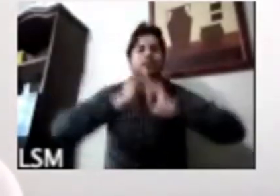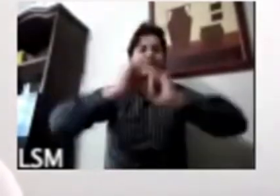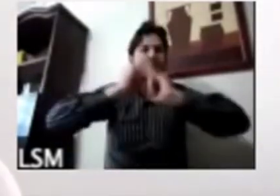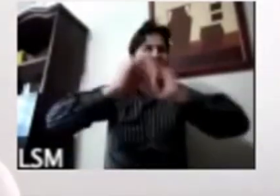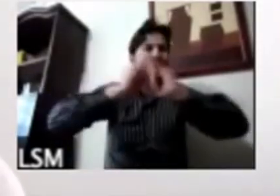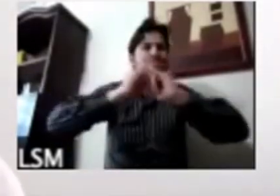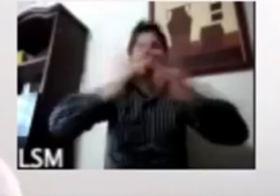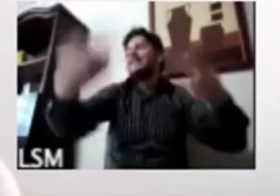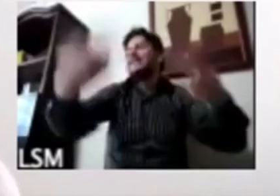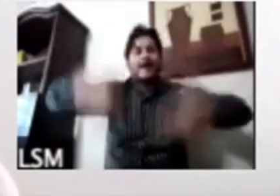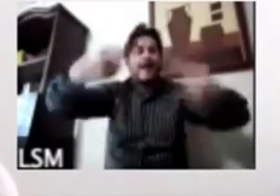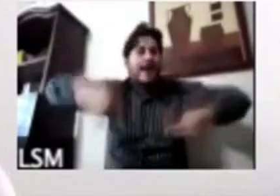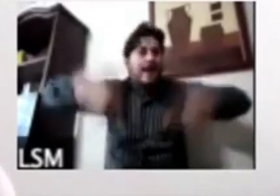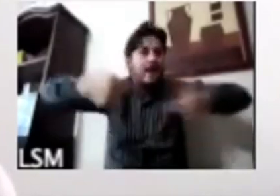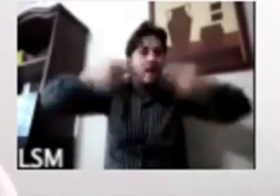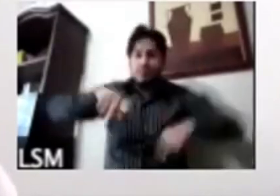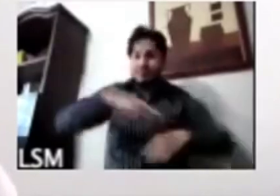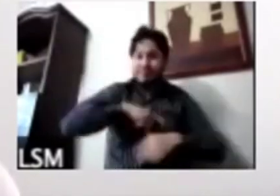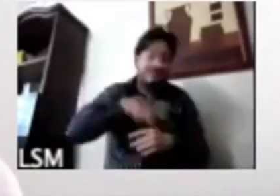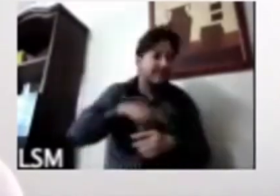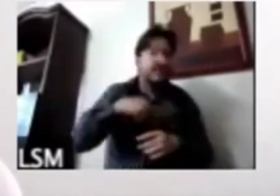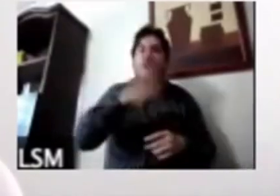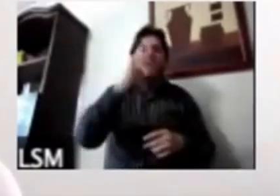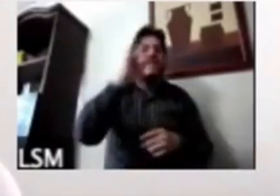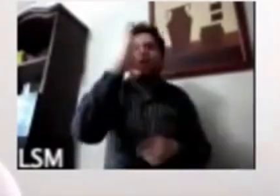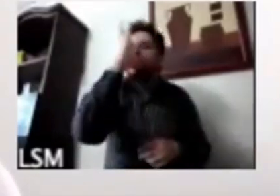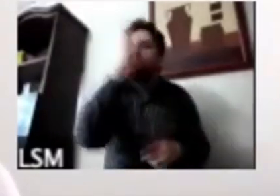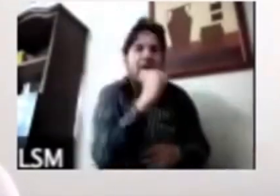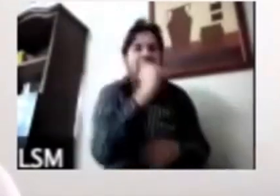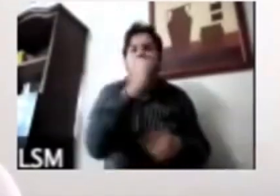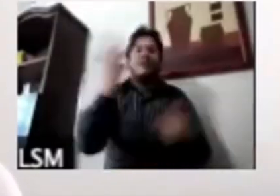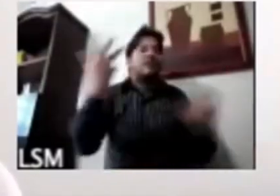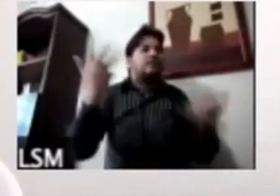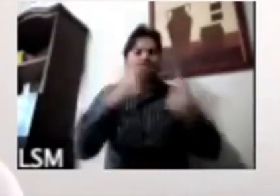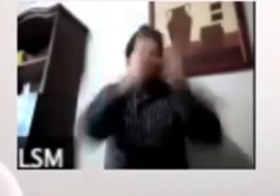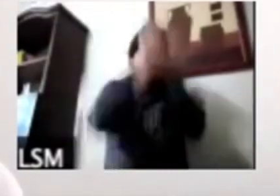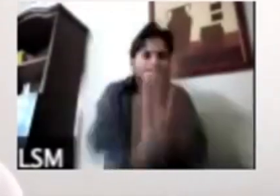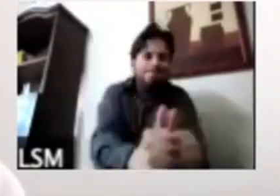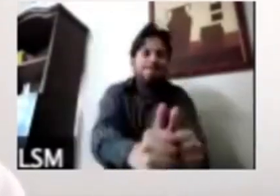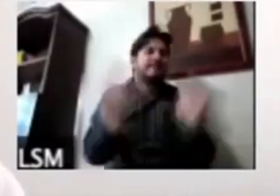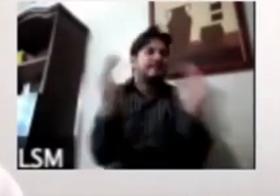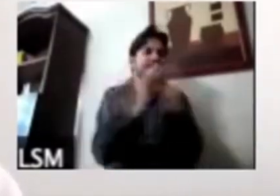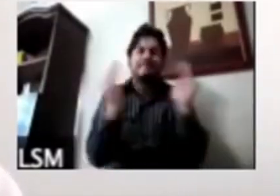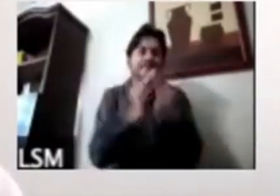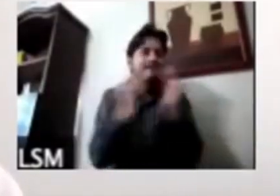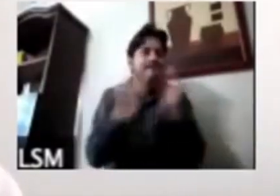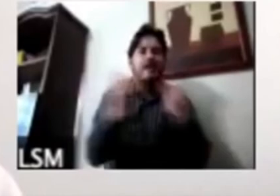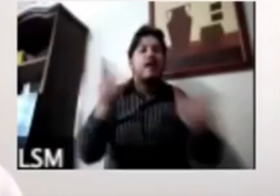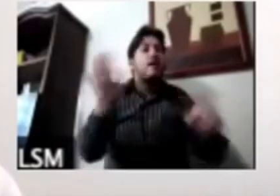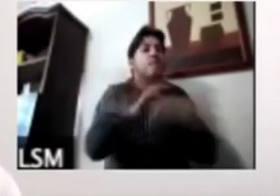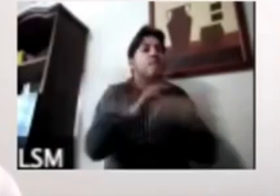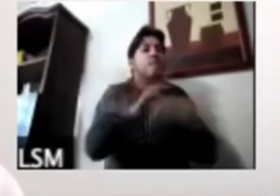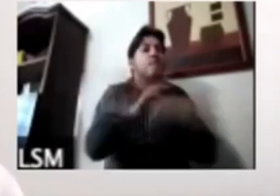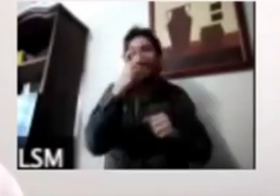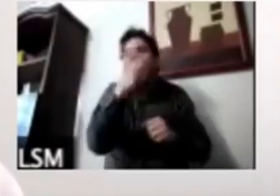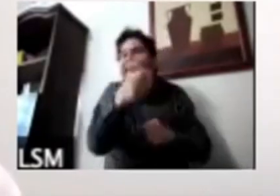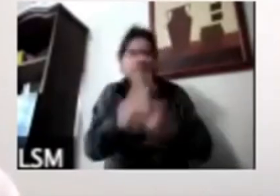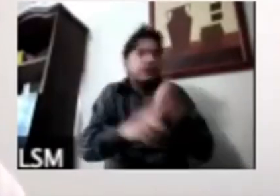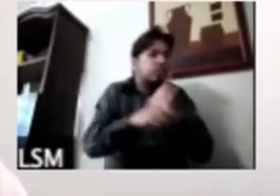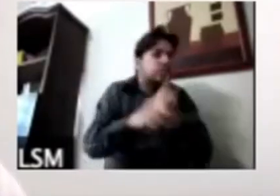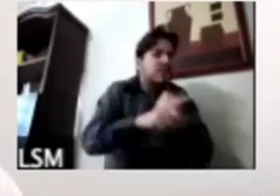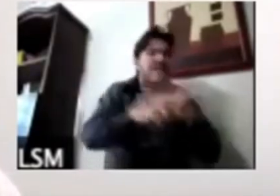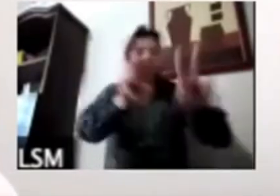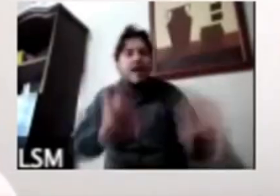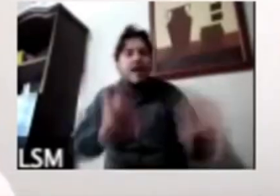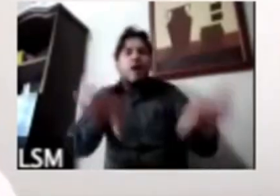le impide a mucha gente poder cumplir con esto porque realmente están enfrentando este dilema o como